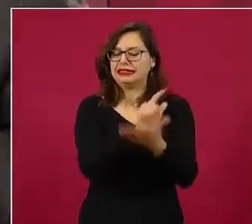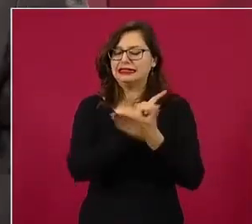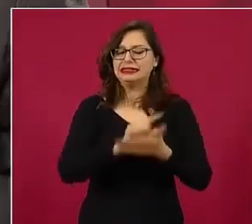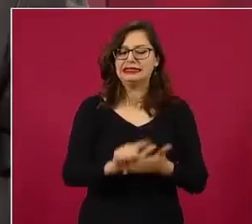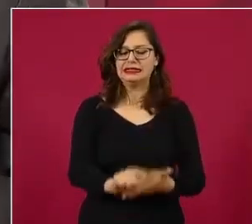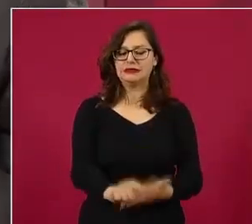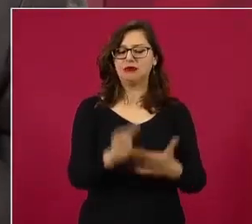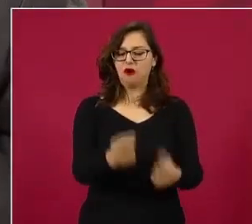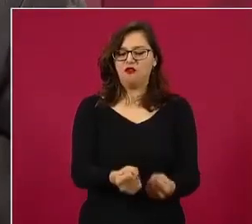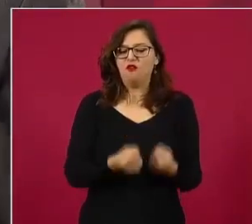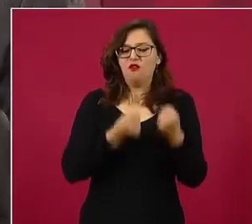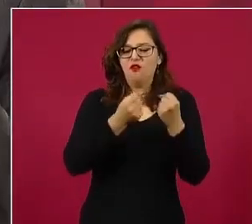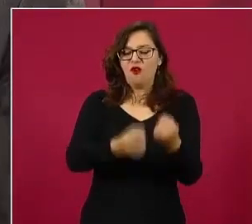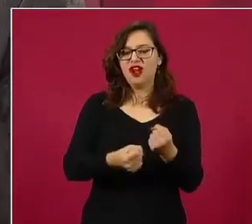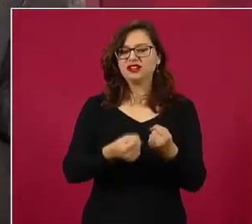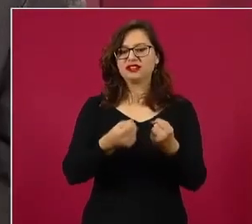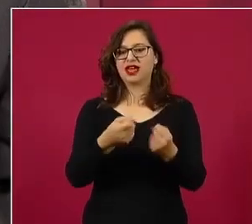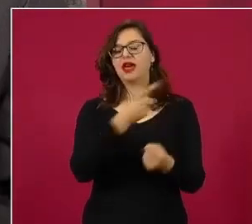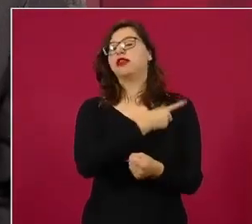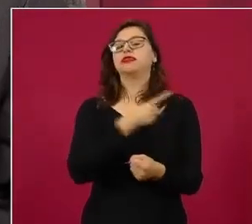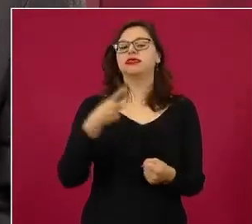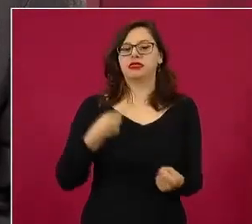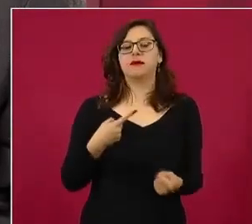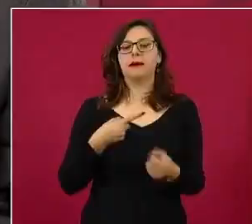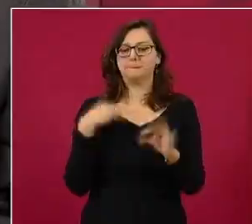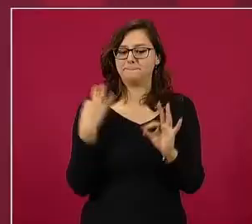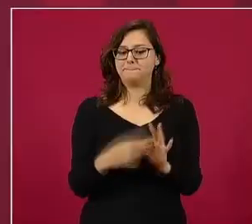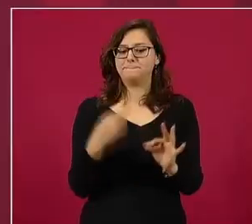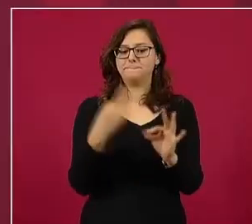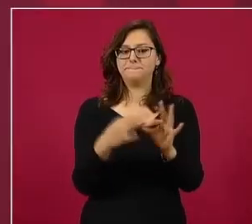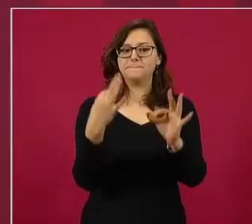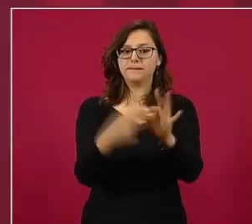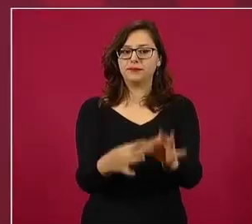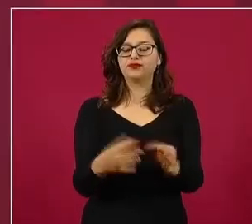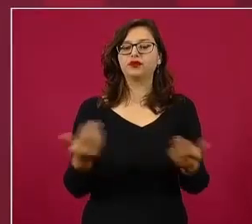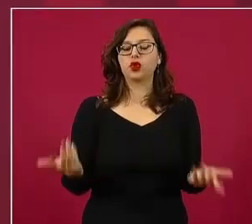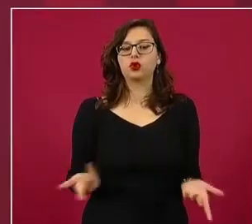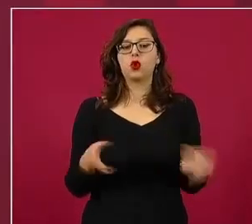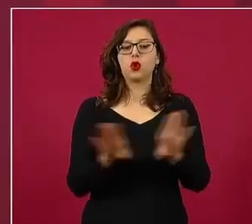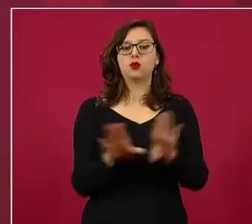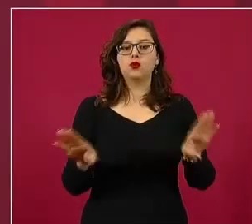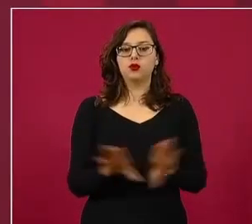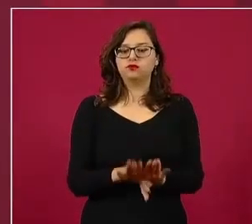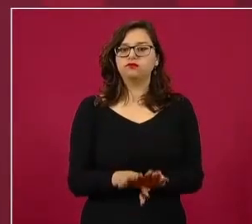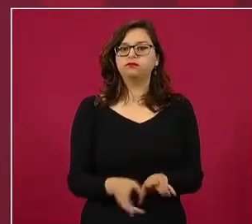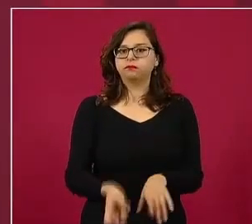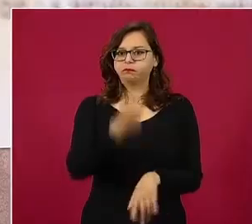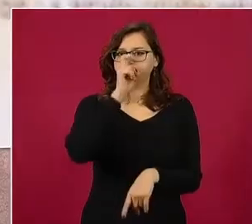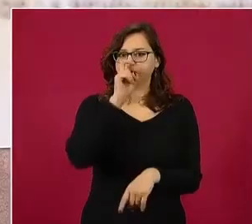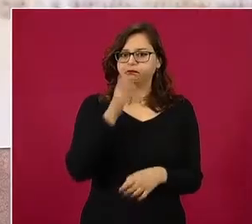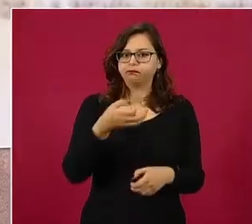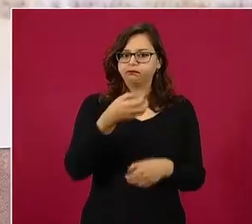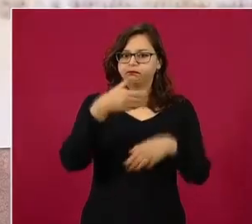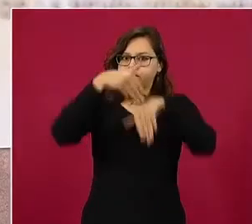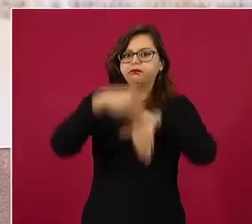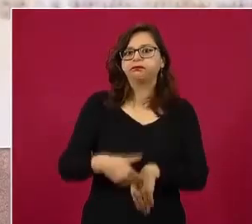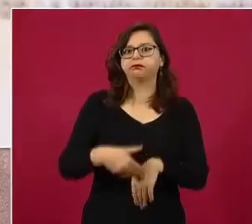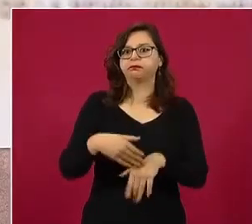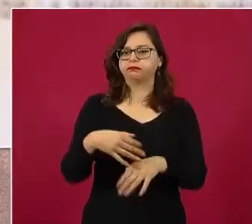siga fortaleciéndose como una institución disciplinada, profesional,